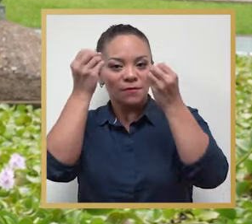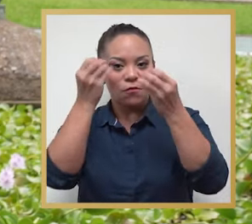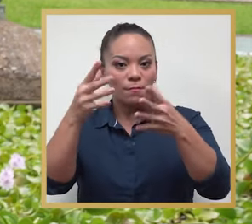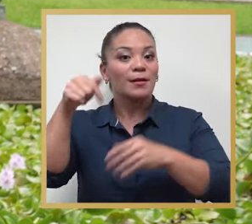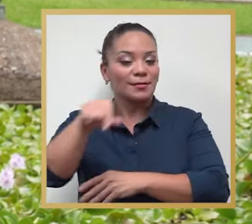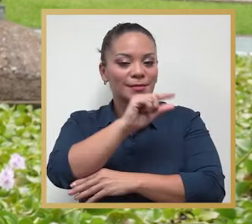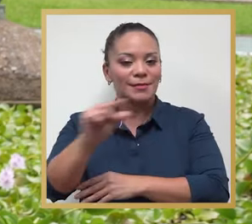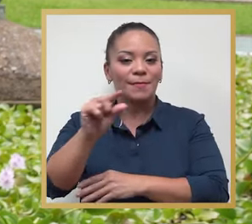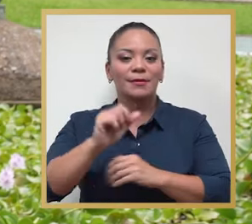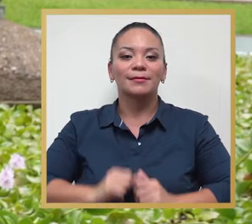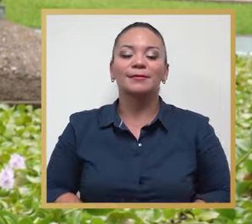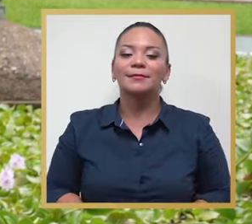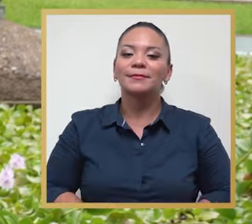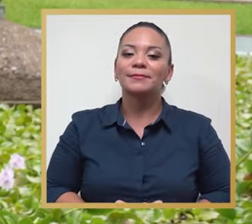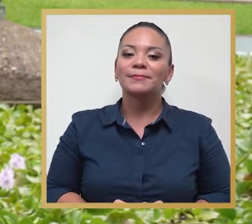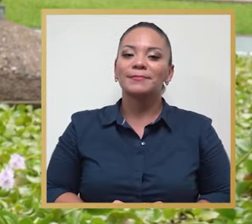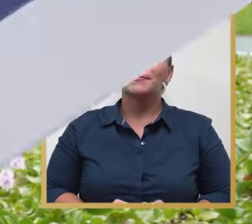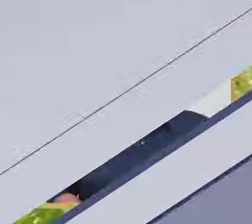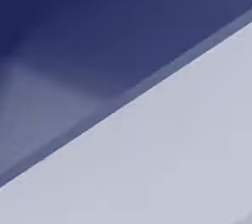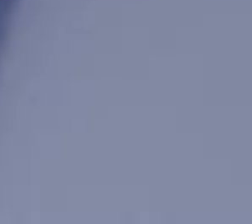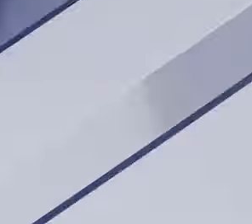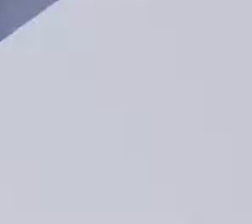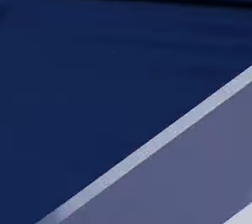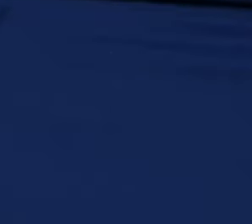destacadas de la semana a continuación.